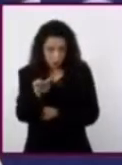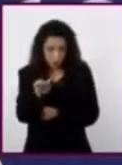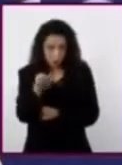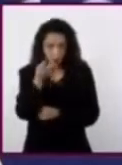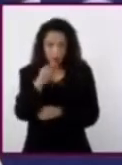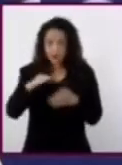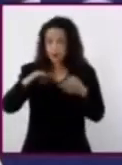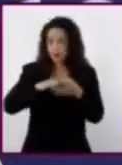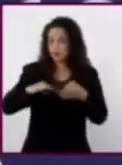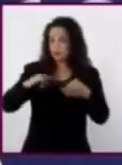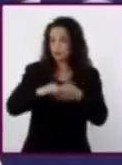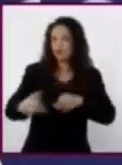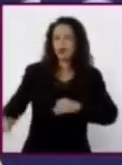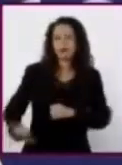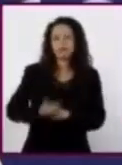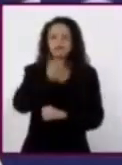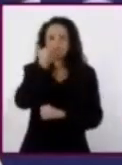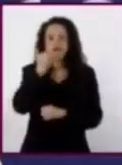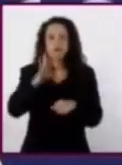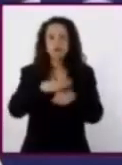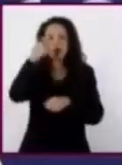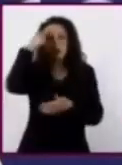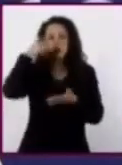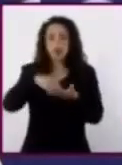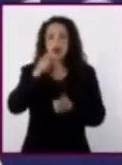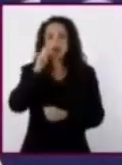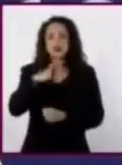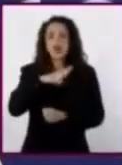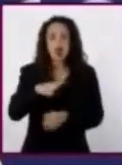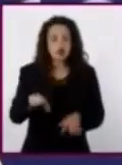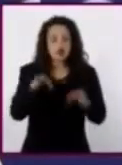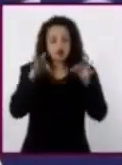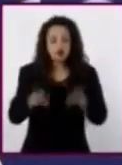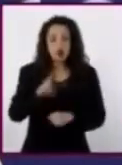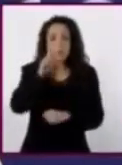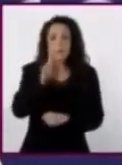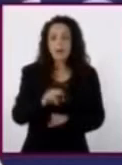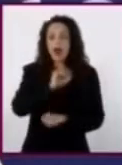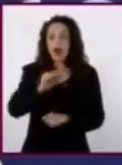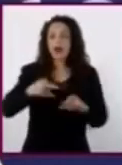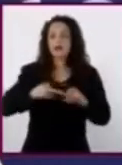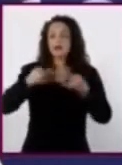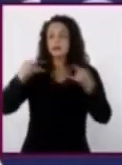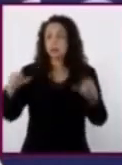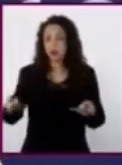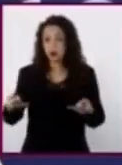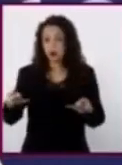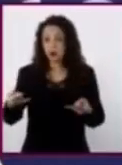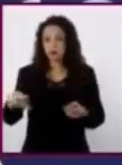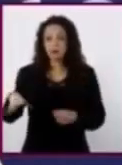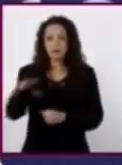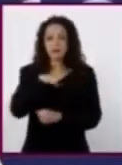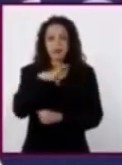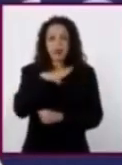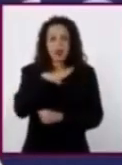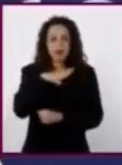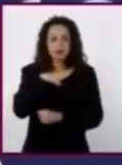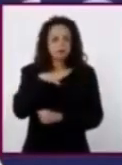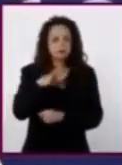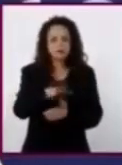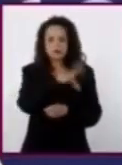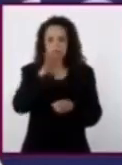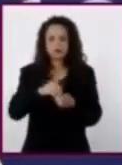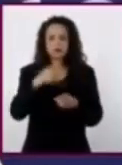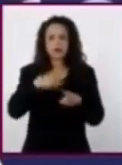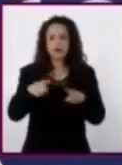pensar que existe una especie de verdad histórica, que aparece de manera sistemática en todas las